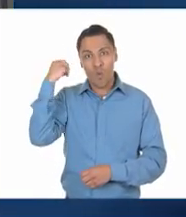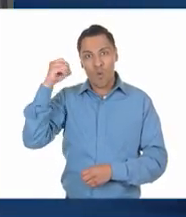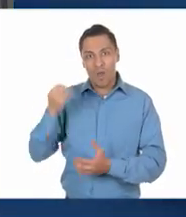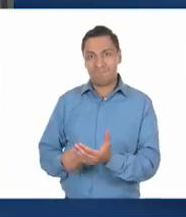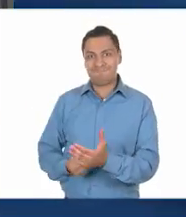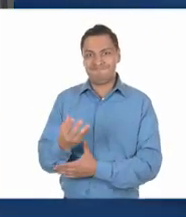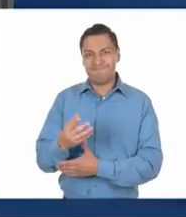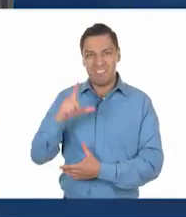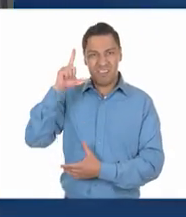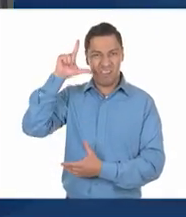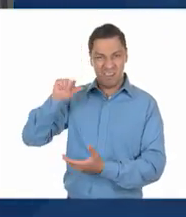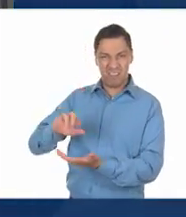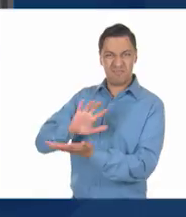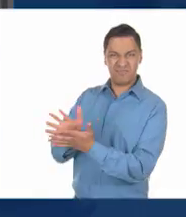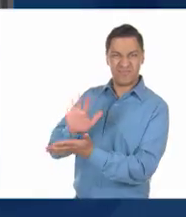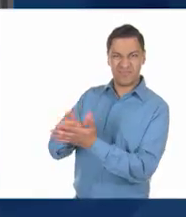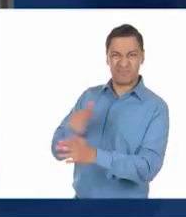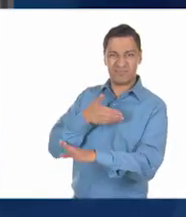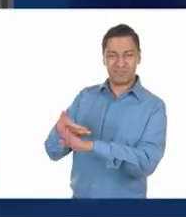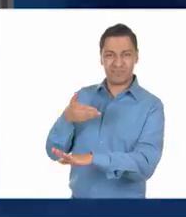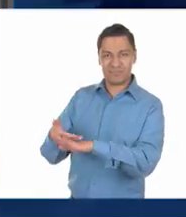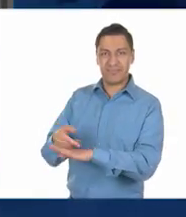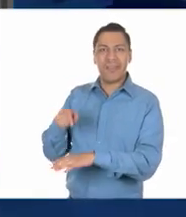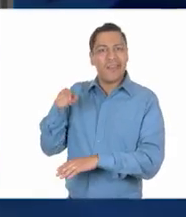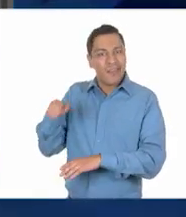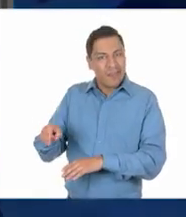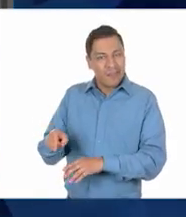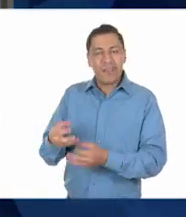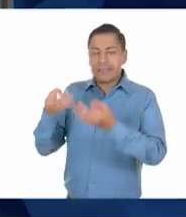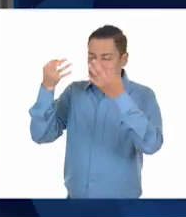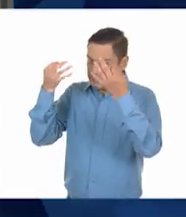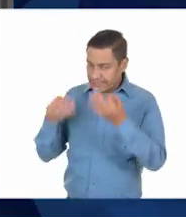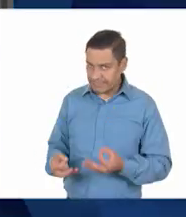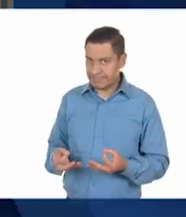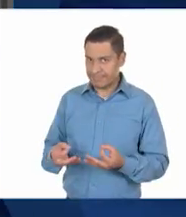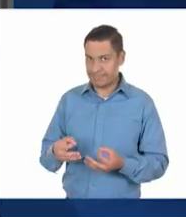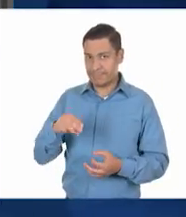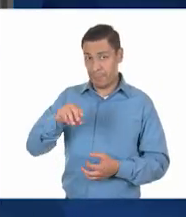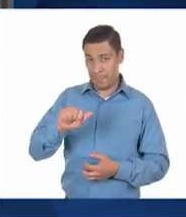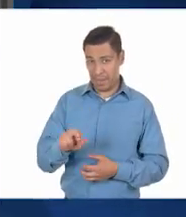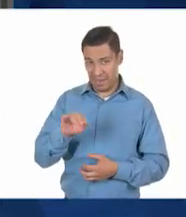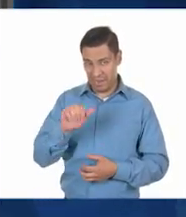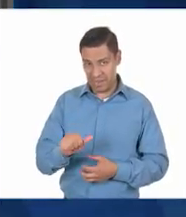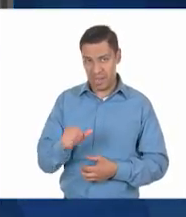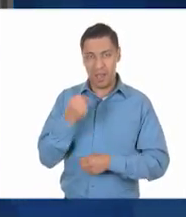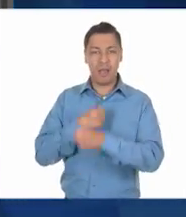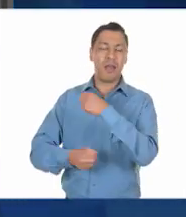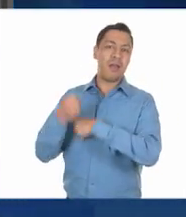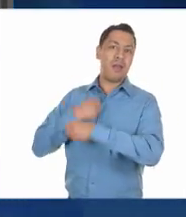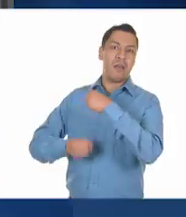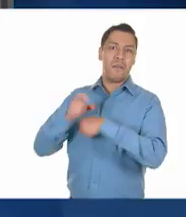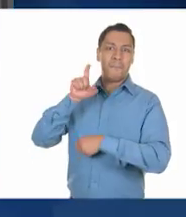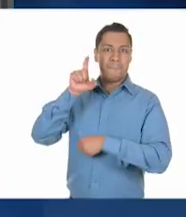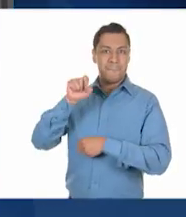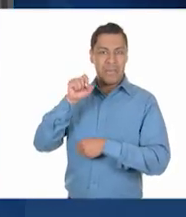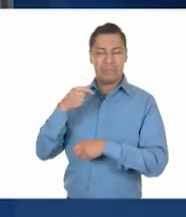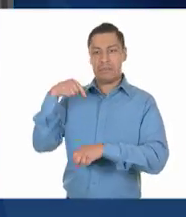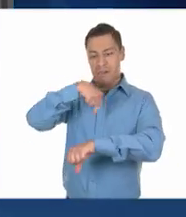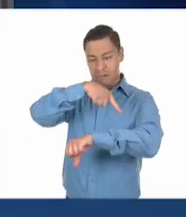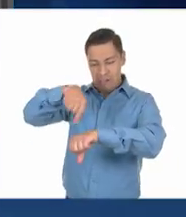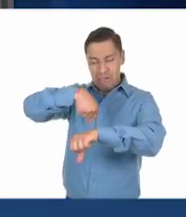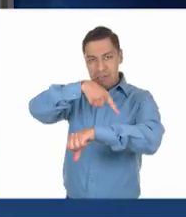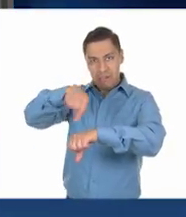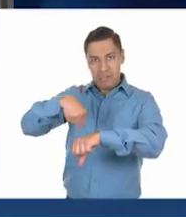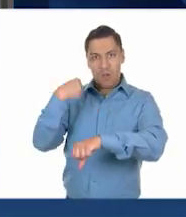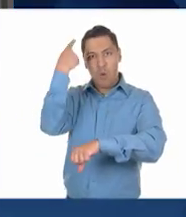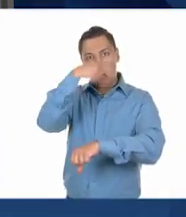sufrido discriminación y maltrato. María es una empleada ejemplar y dedicada. Desde hace más de 20 años realiza jornadas de 10 horas de